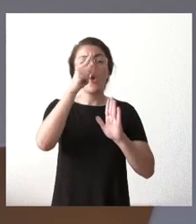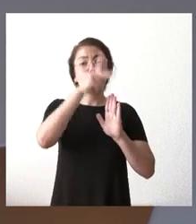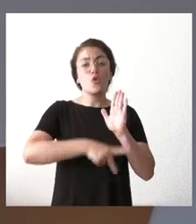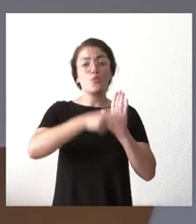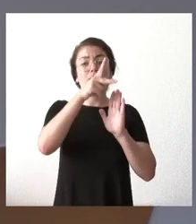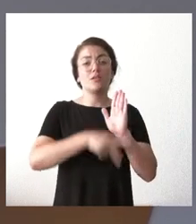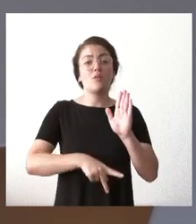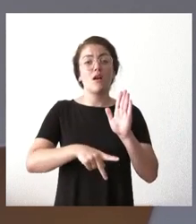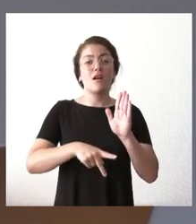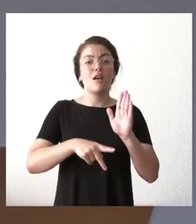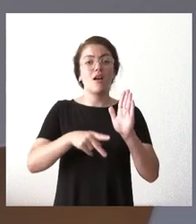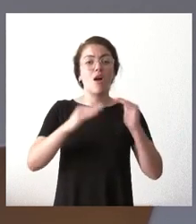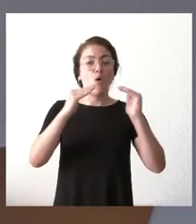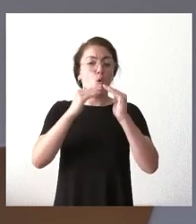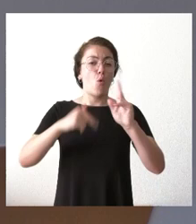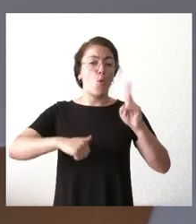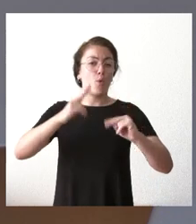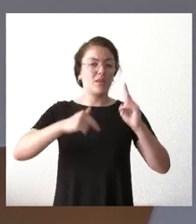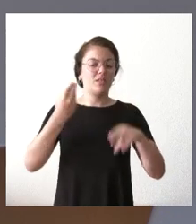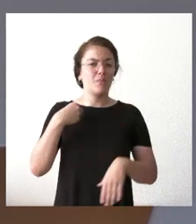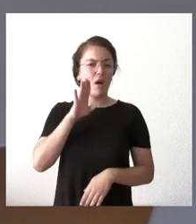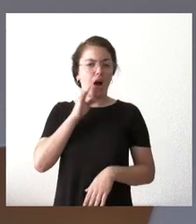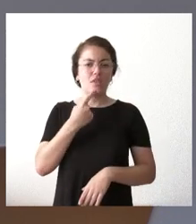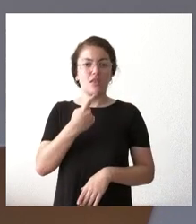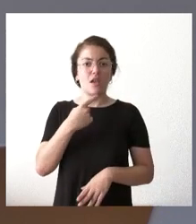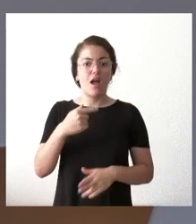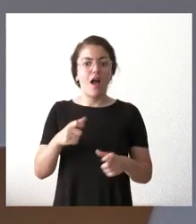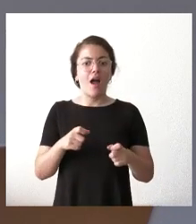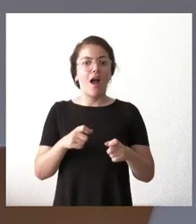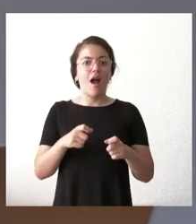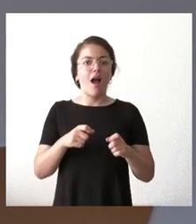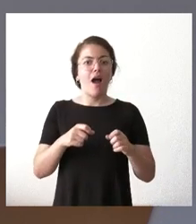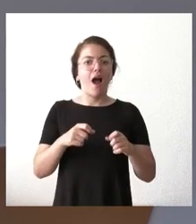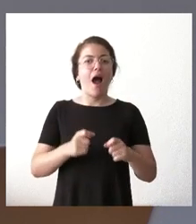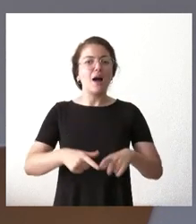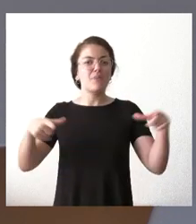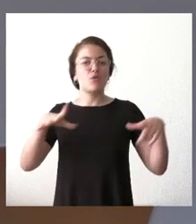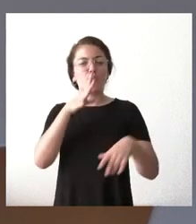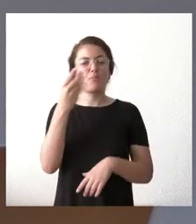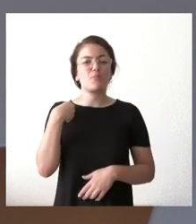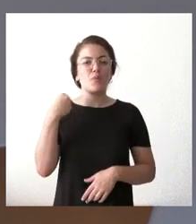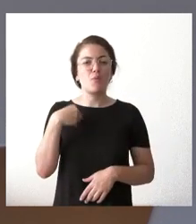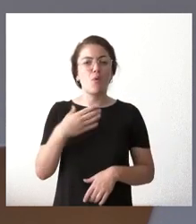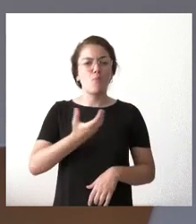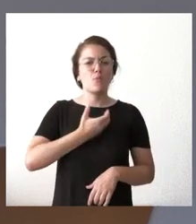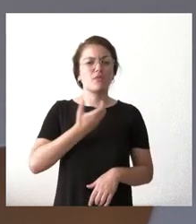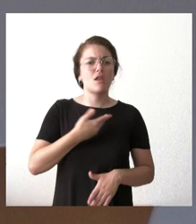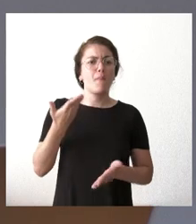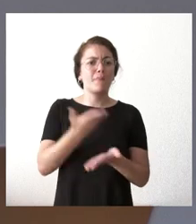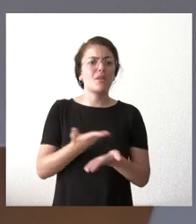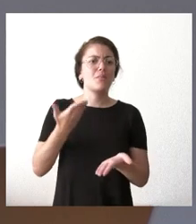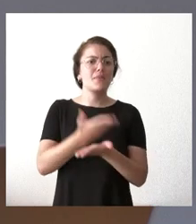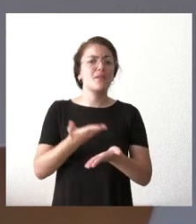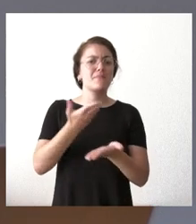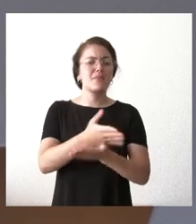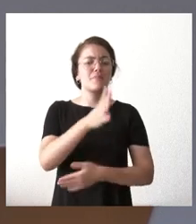que me comenta bueno es una ampliación que hemos hecho porque era petición de muchos de muchos municipios porque se quedaban en situación de rústico